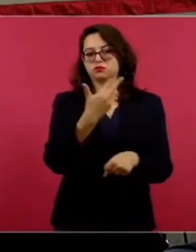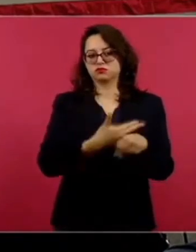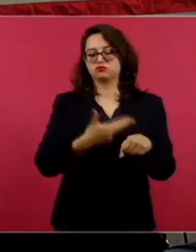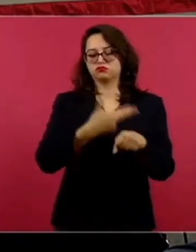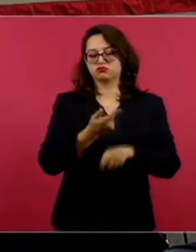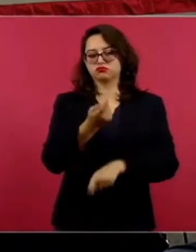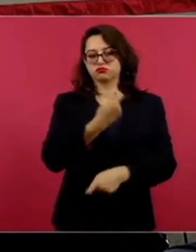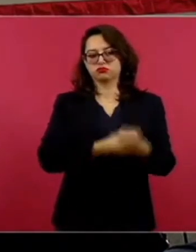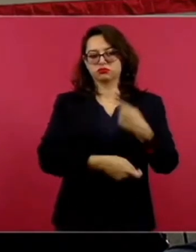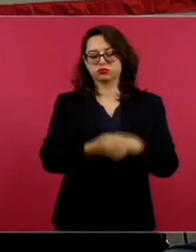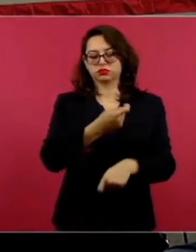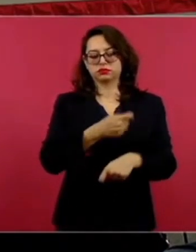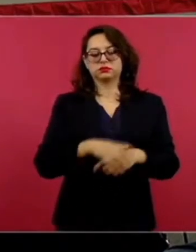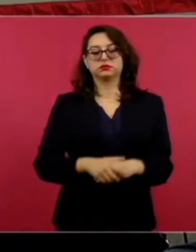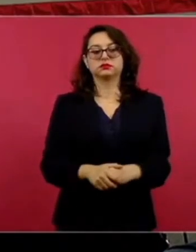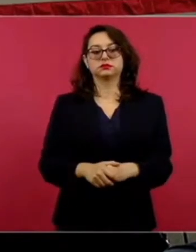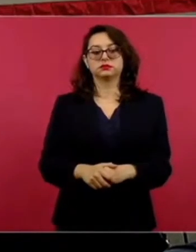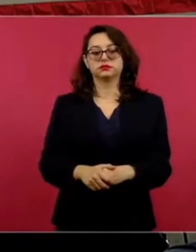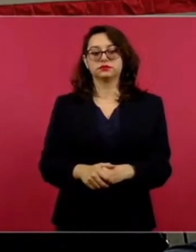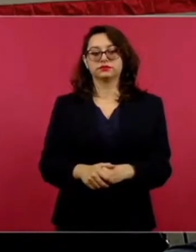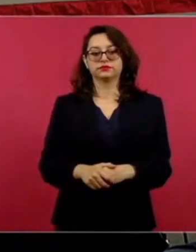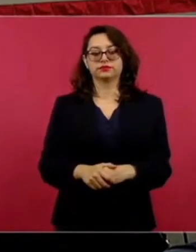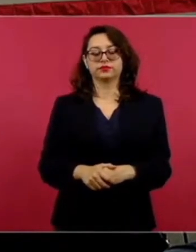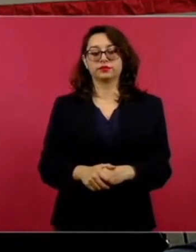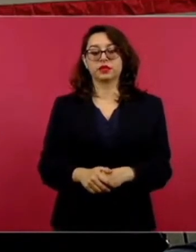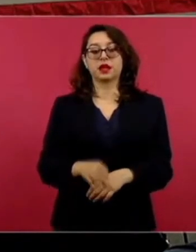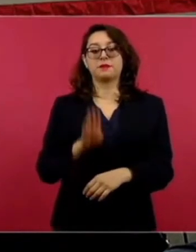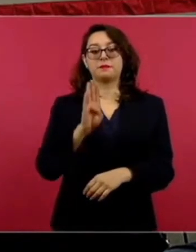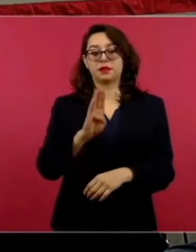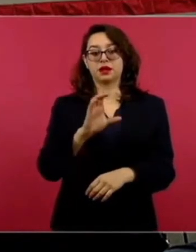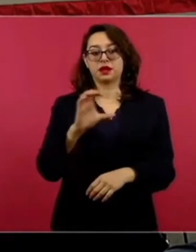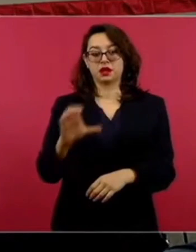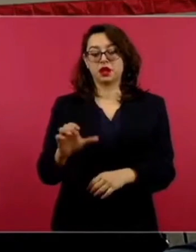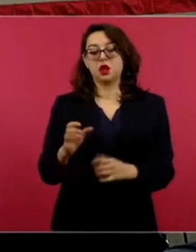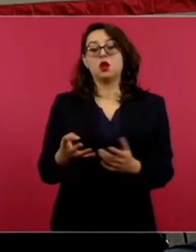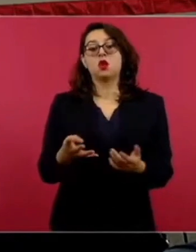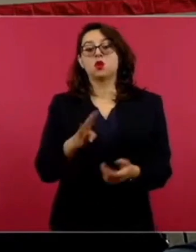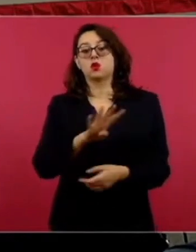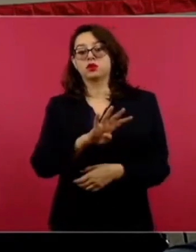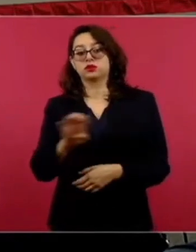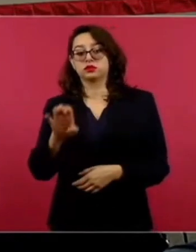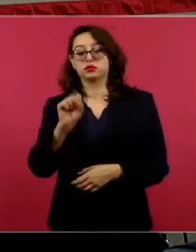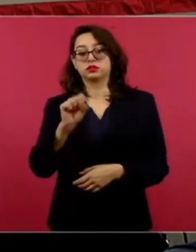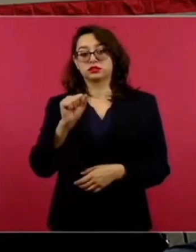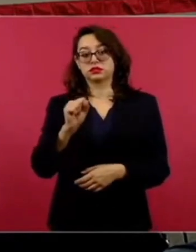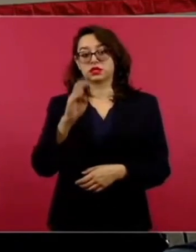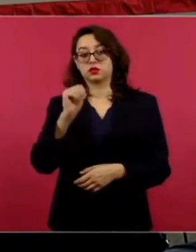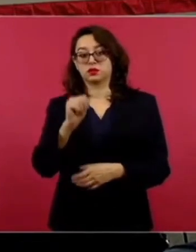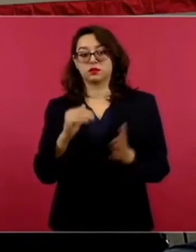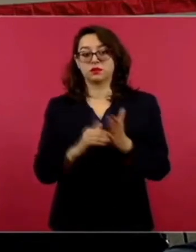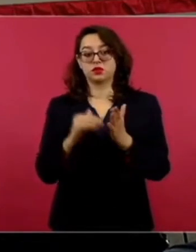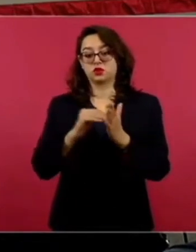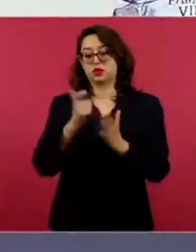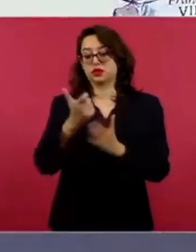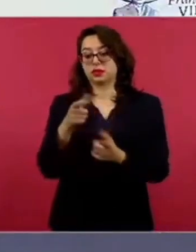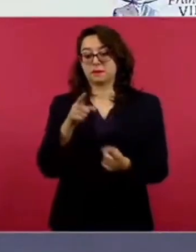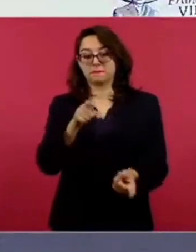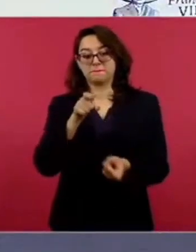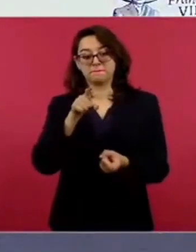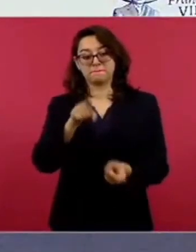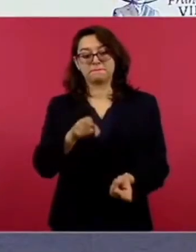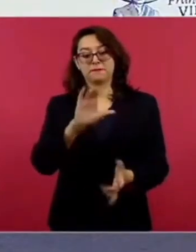estado de Baja California agregar que lleva 469 millones de pesos obtenidos por la